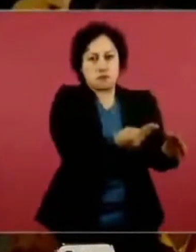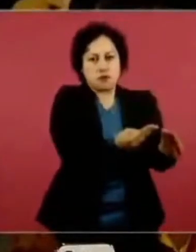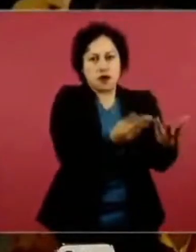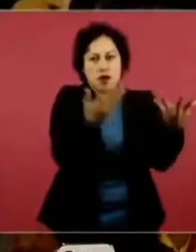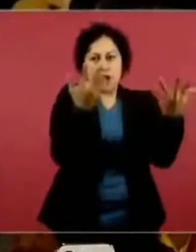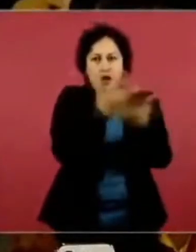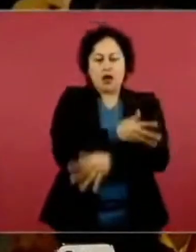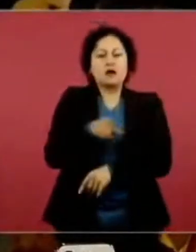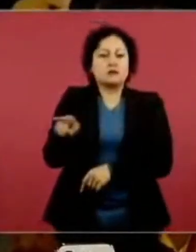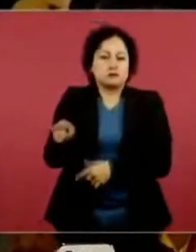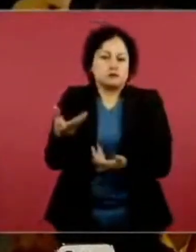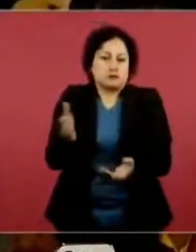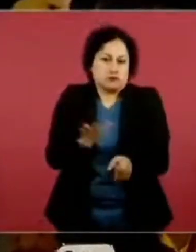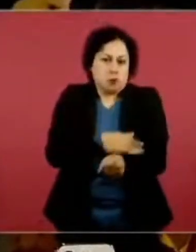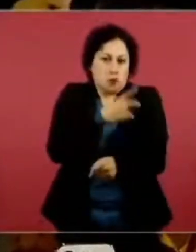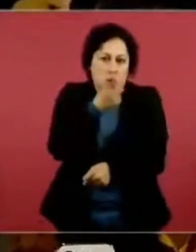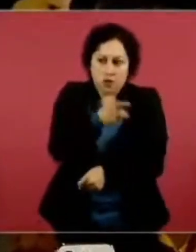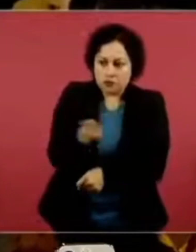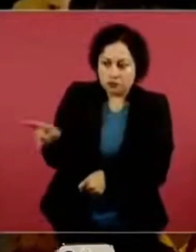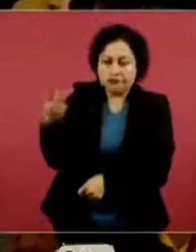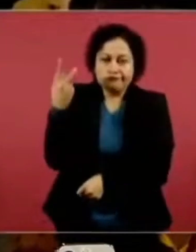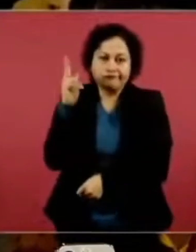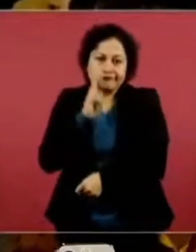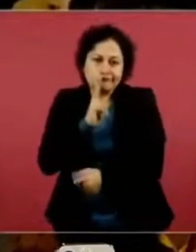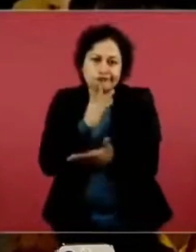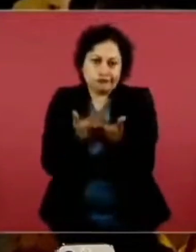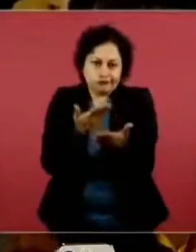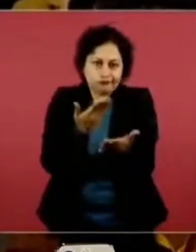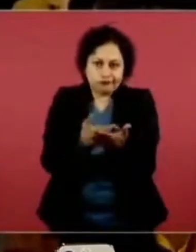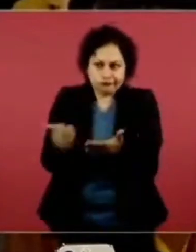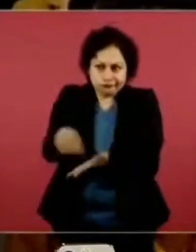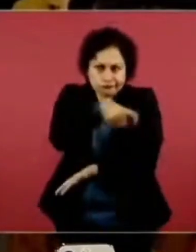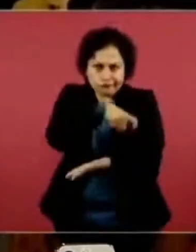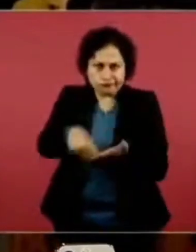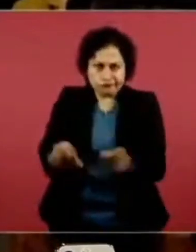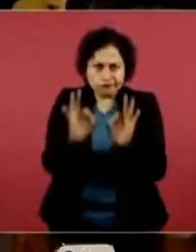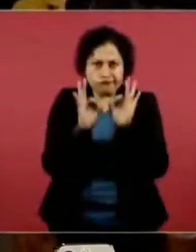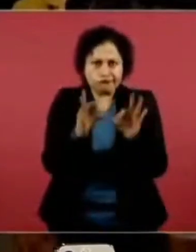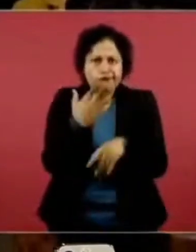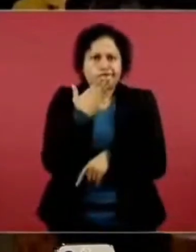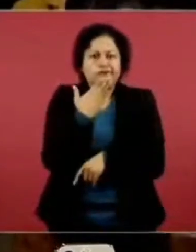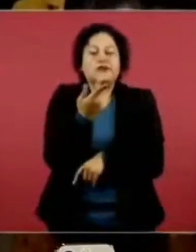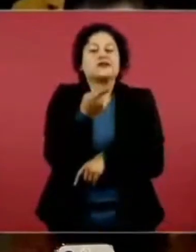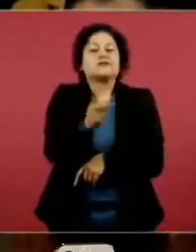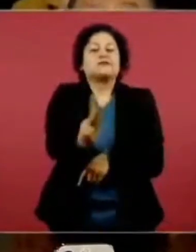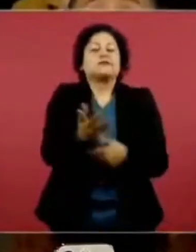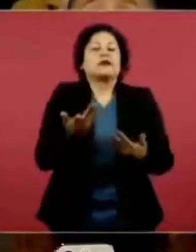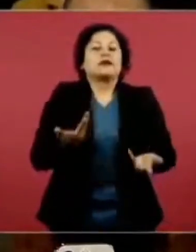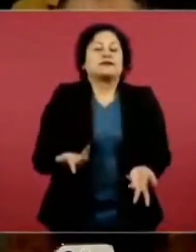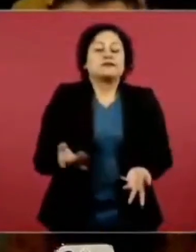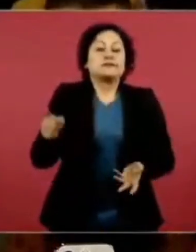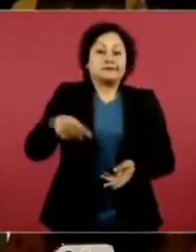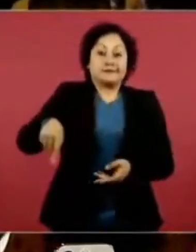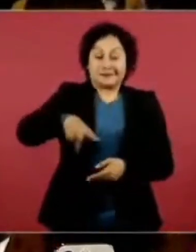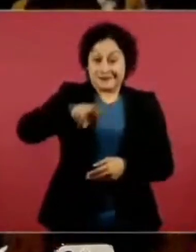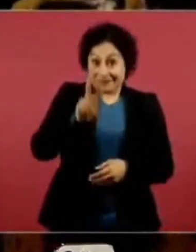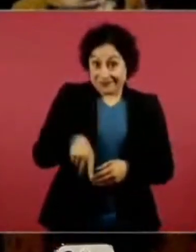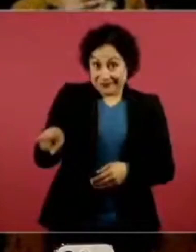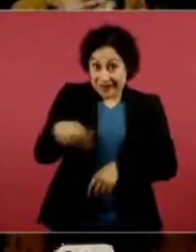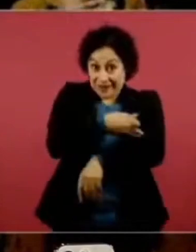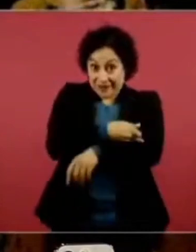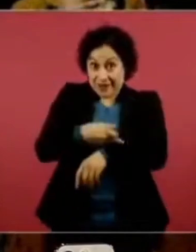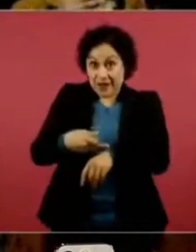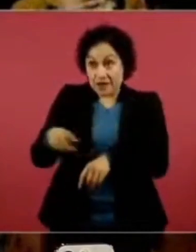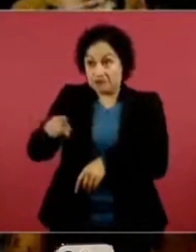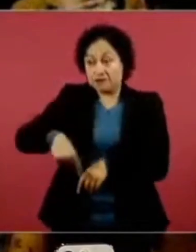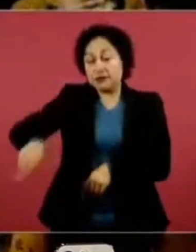compró, pues fue una compra bien habida, ¿no? Aquí es donde la gente está, fraccionamiento, le piden su